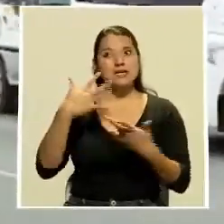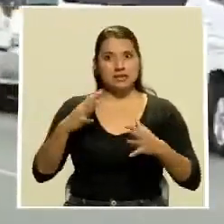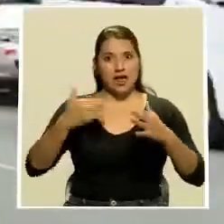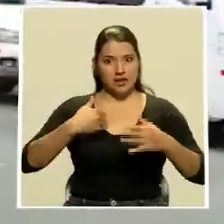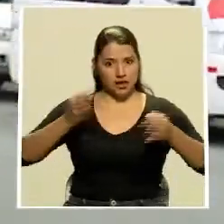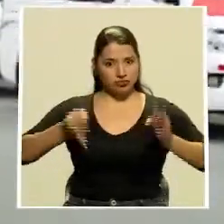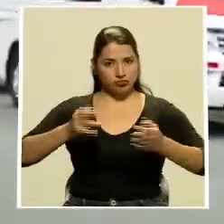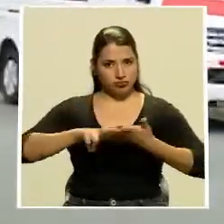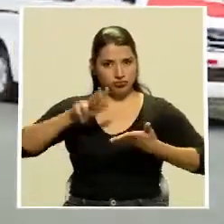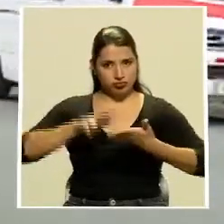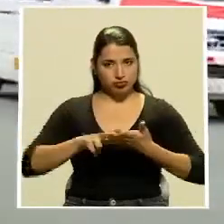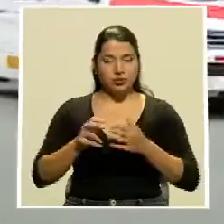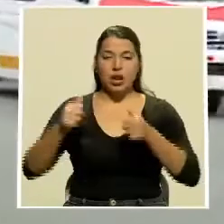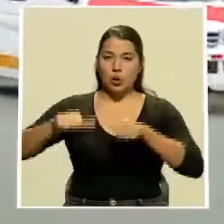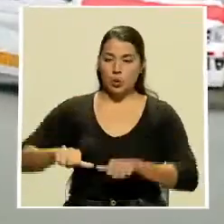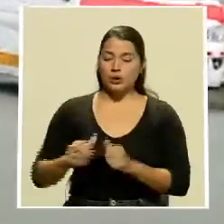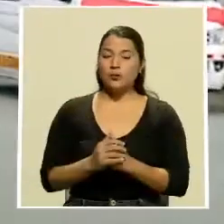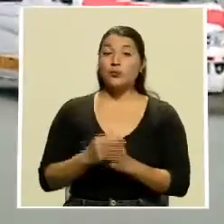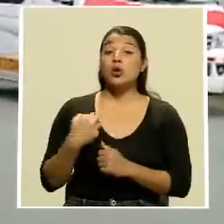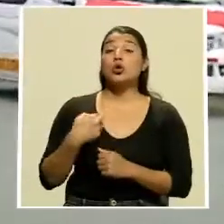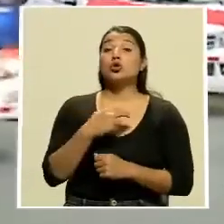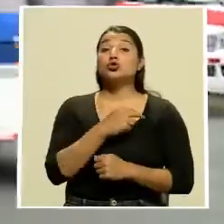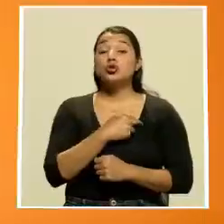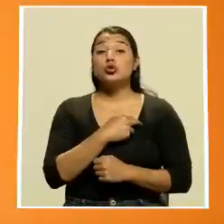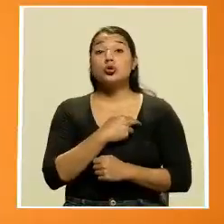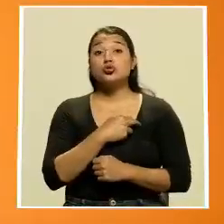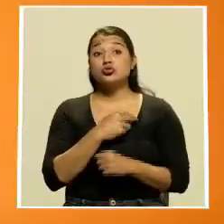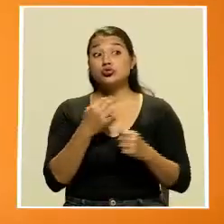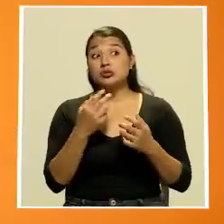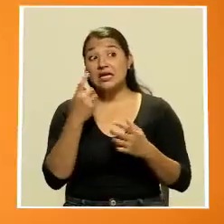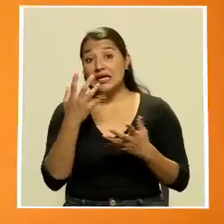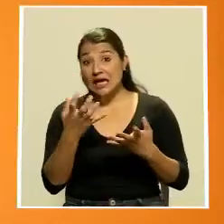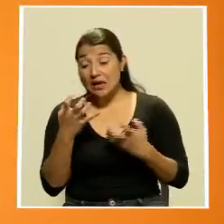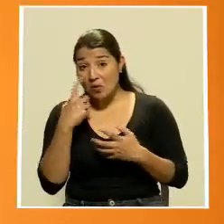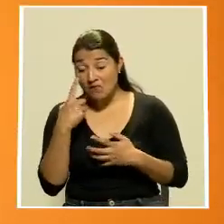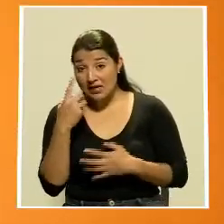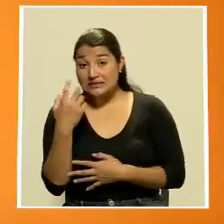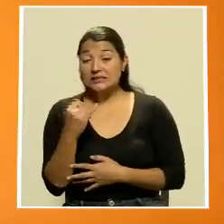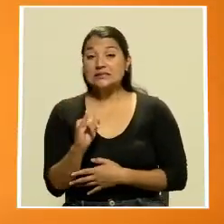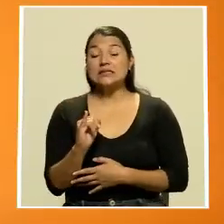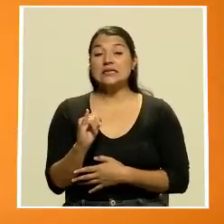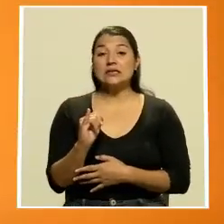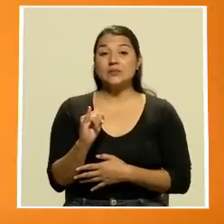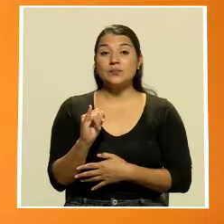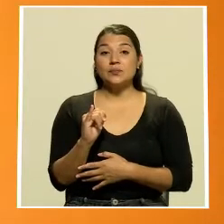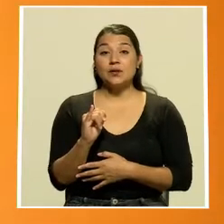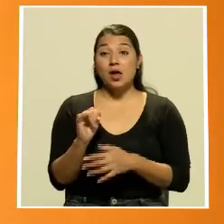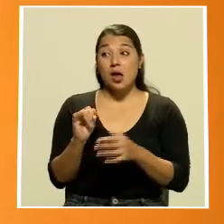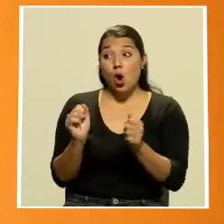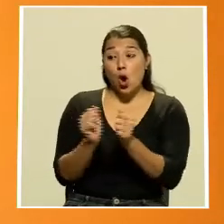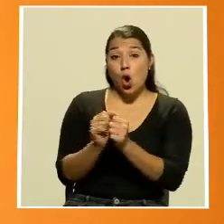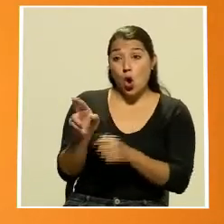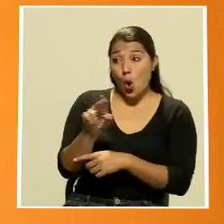convocando para ver si podemos facilitar con los compañeros